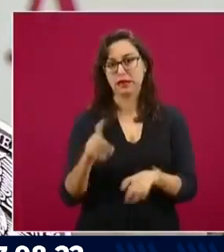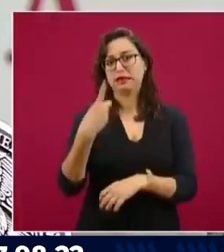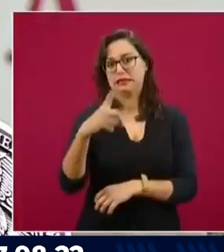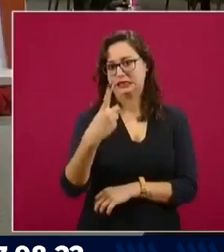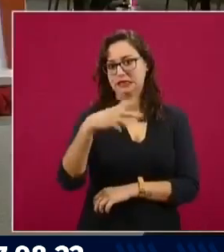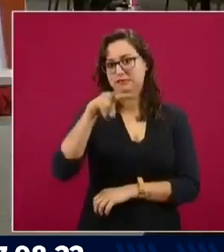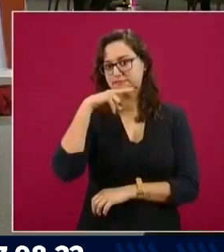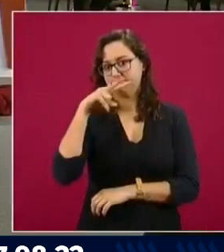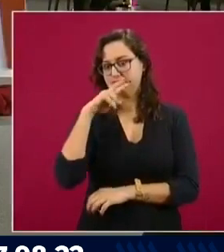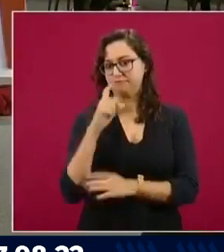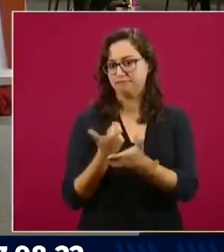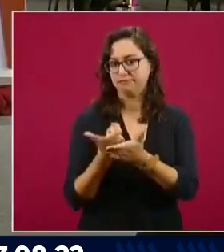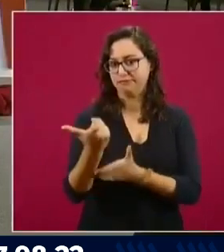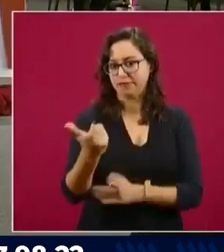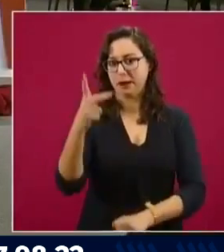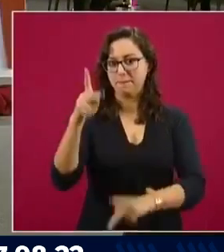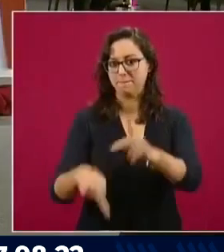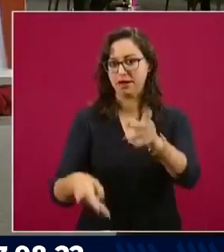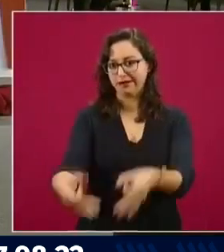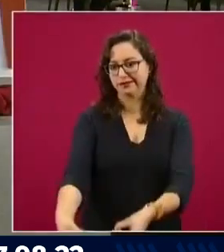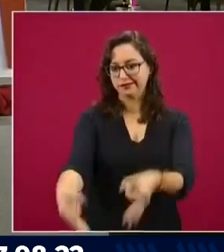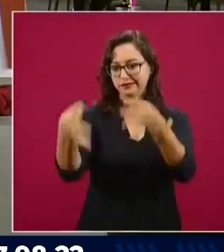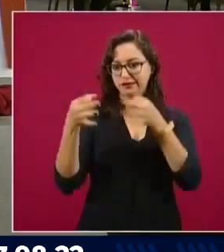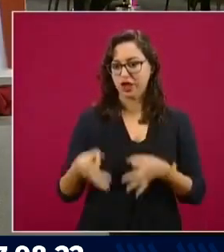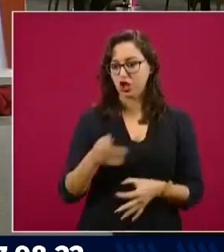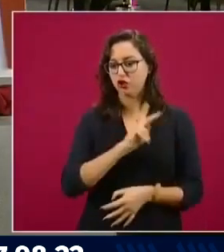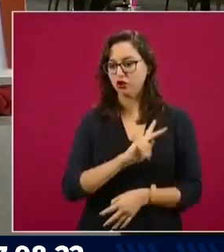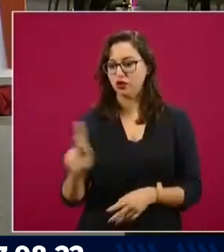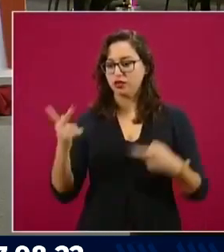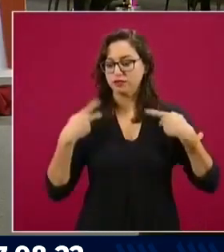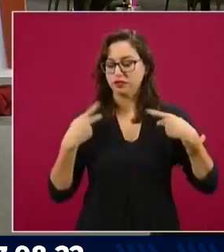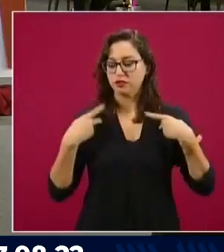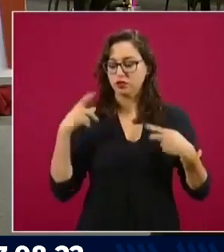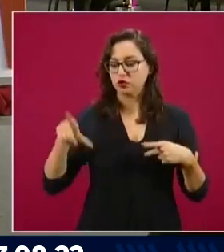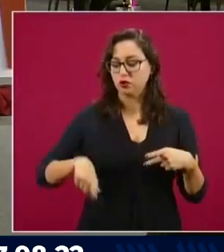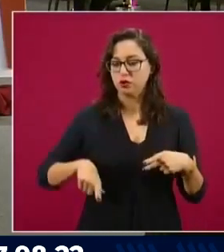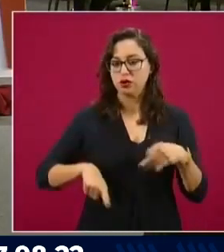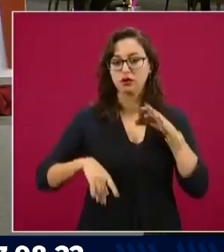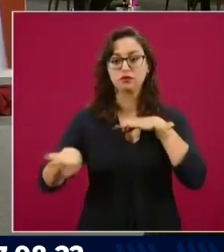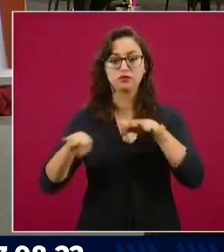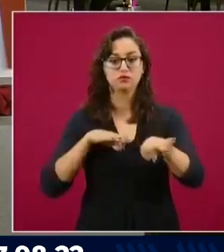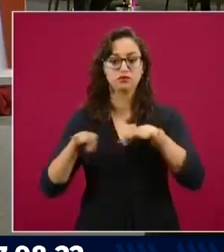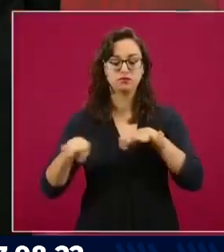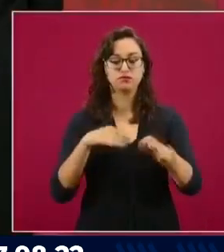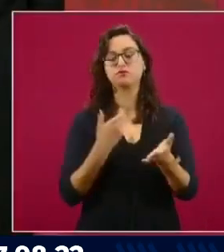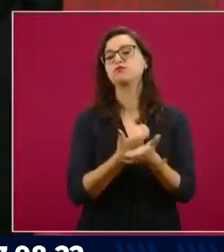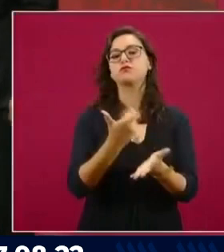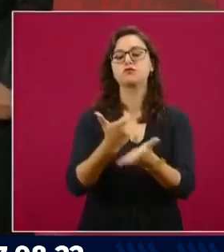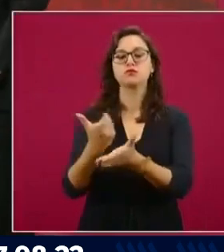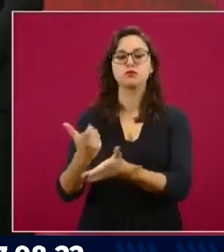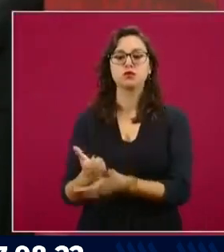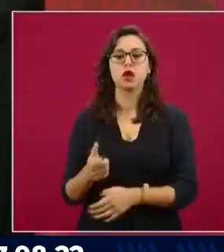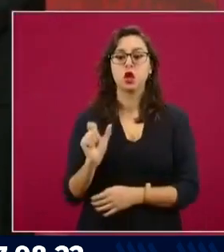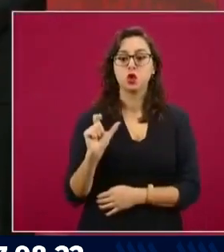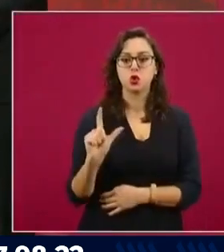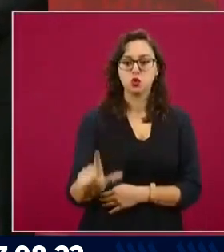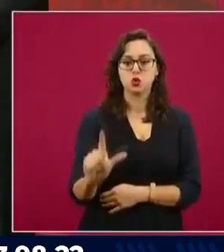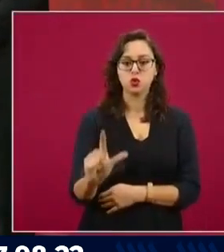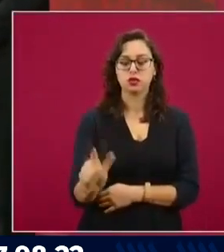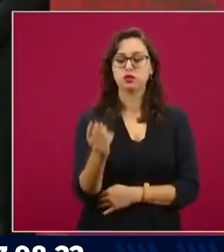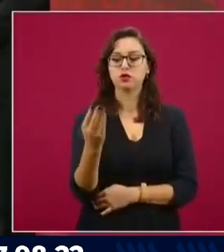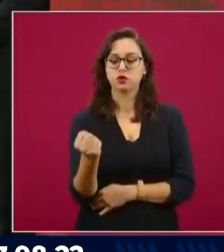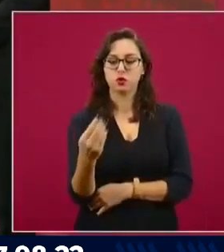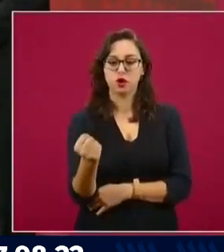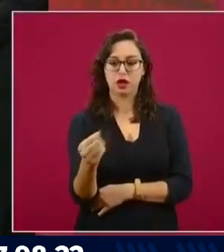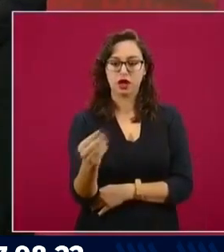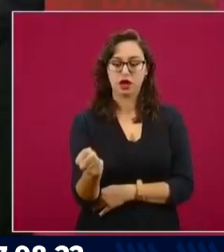el que nos va a permitir adelantarle a todos los funcionarios públicos del sector público federal. El aguinaldo se va a pagar el próximo lunes, el 9 de